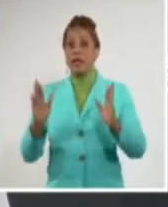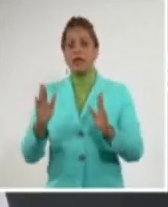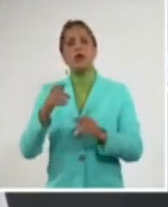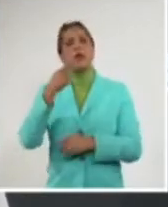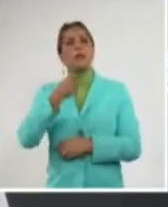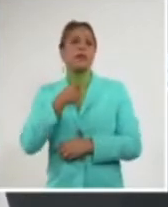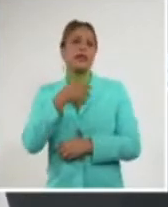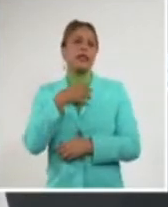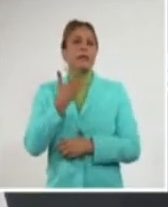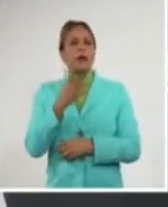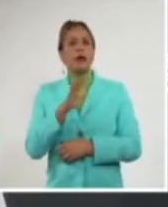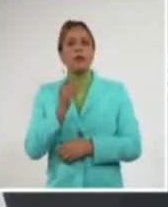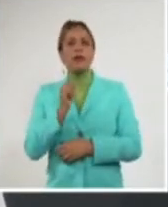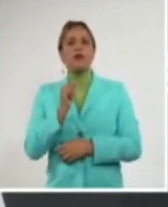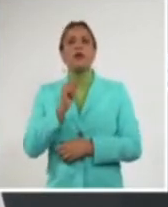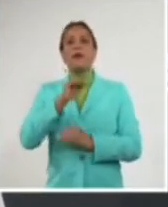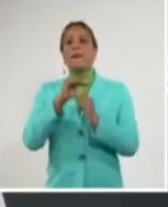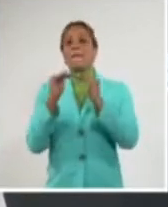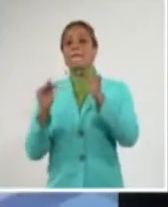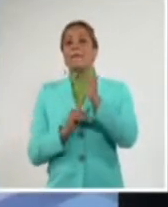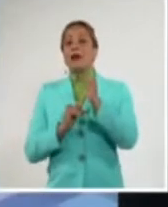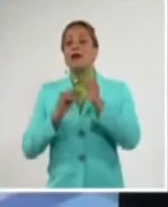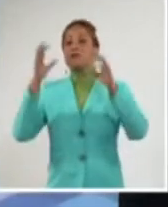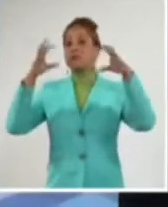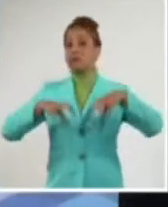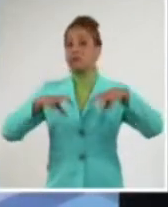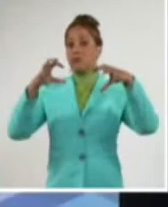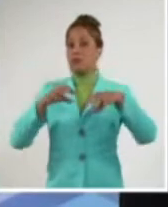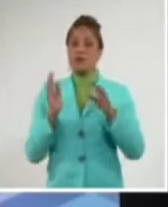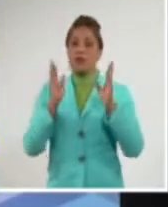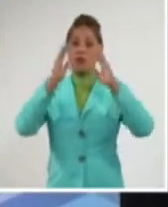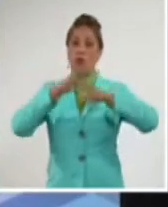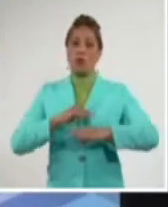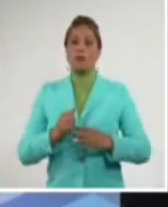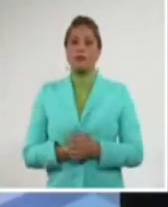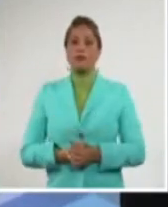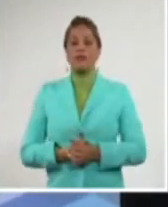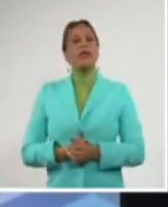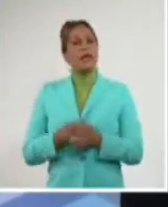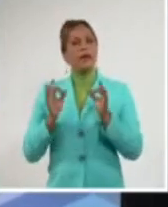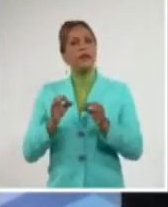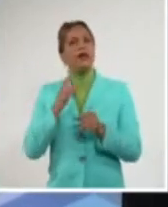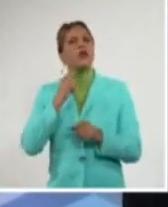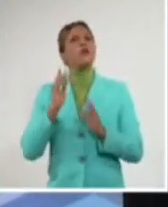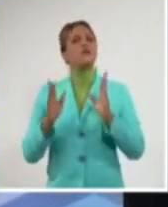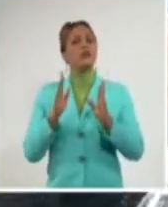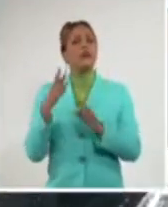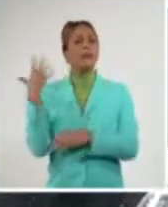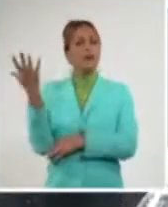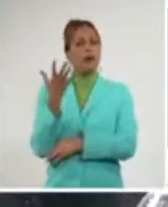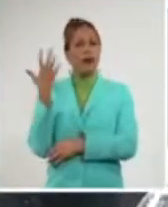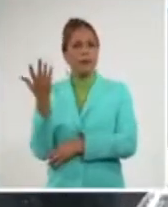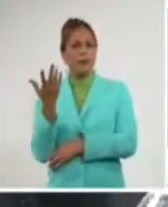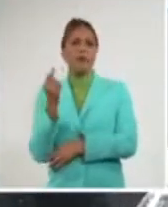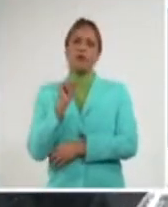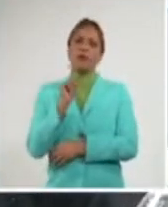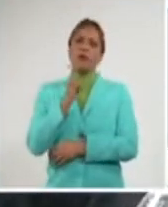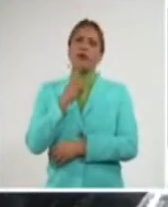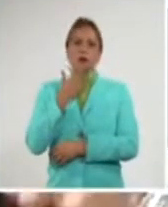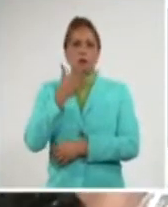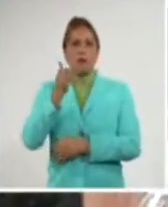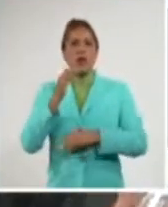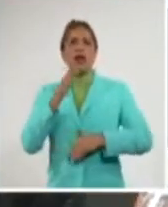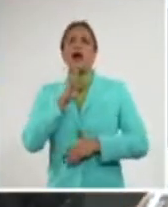valores bastante bajos de precipitaciones. Y es verdad que llevamos un tiempo en que mejoró las condiciones, los niveles de agua